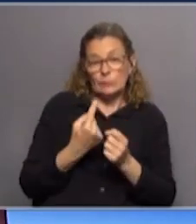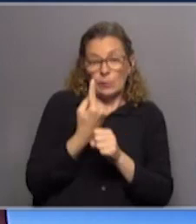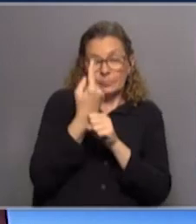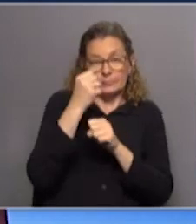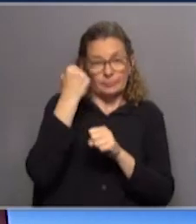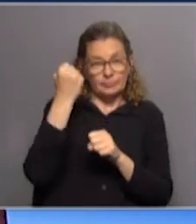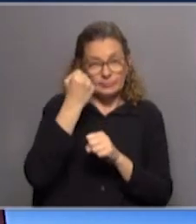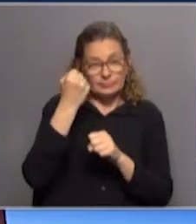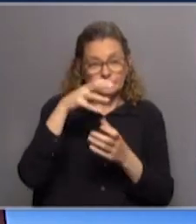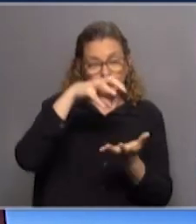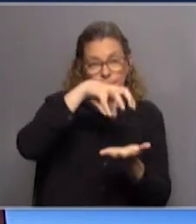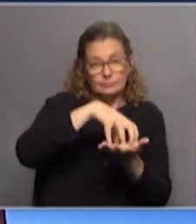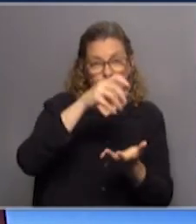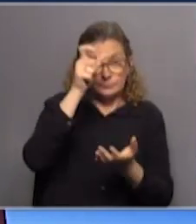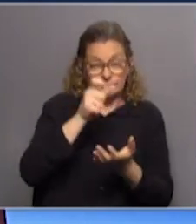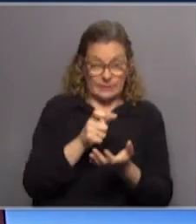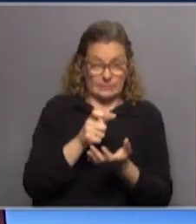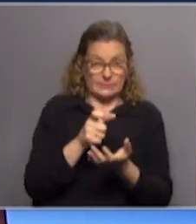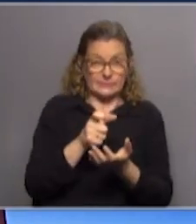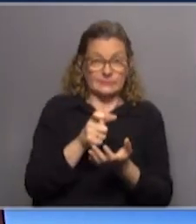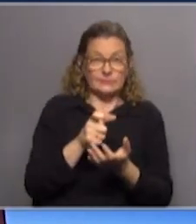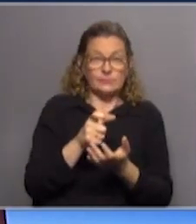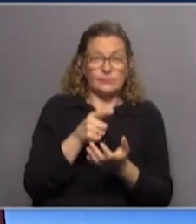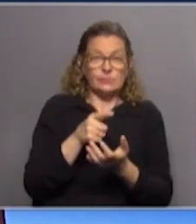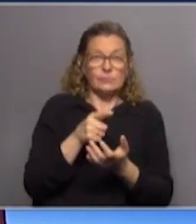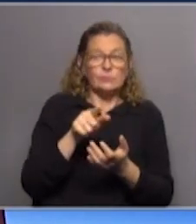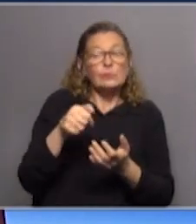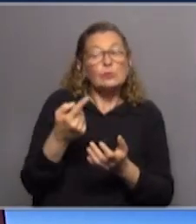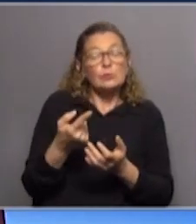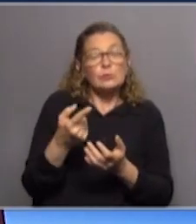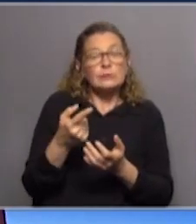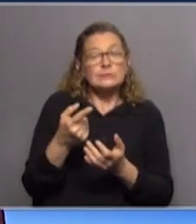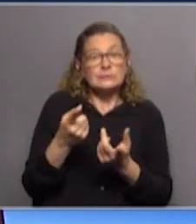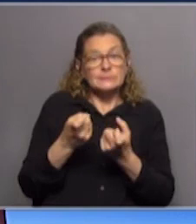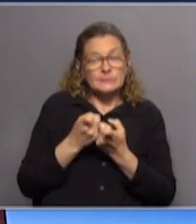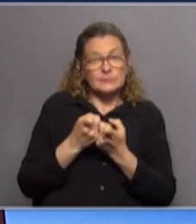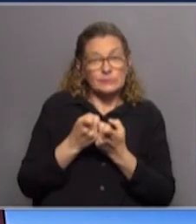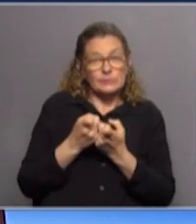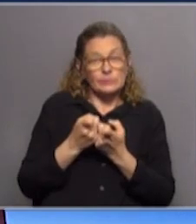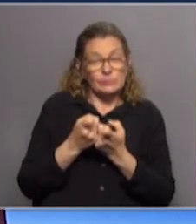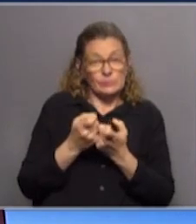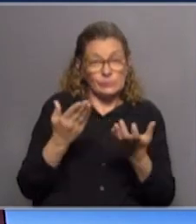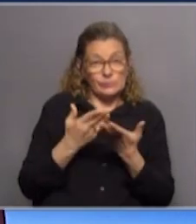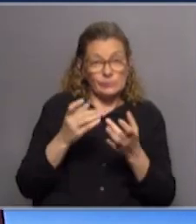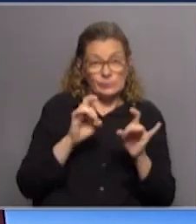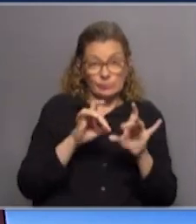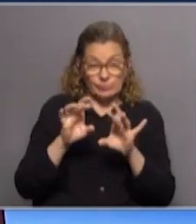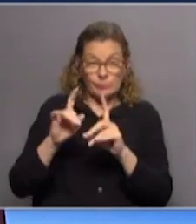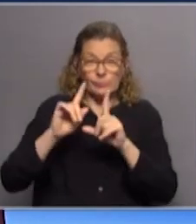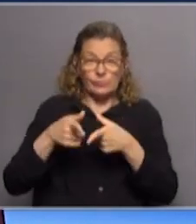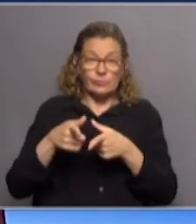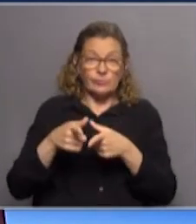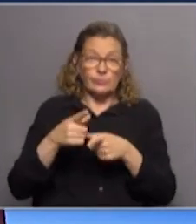privilegiaría a una población en particular, en detrimento de otras que necesitarían en este contexto de pandemia también,